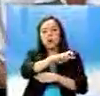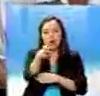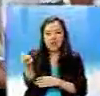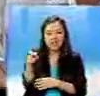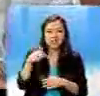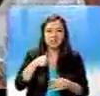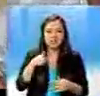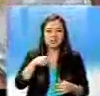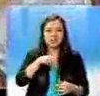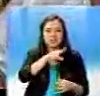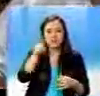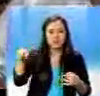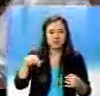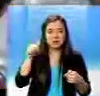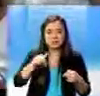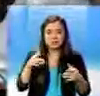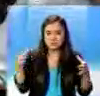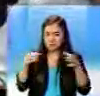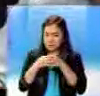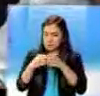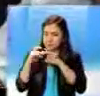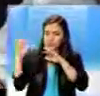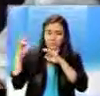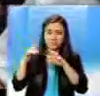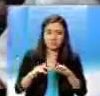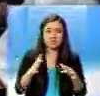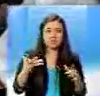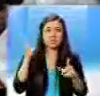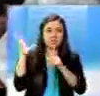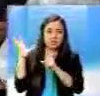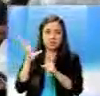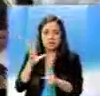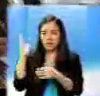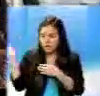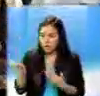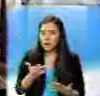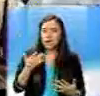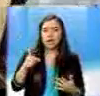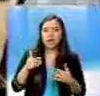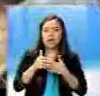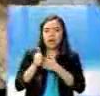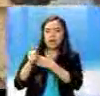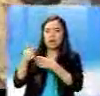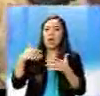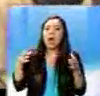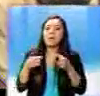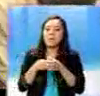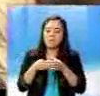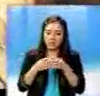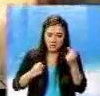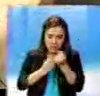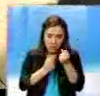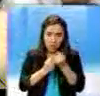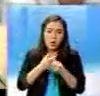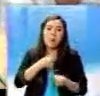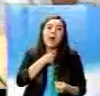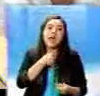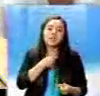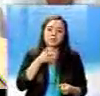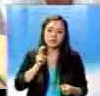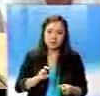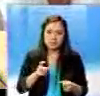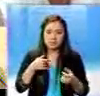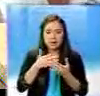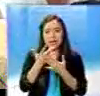No andaban perdidos mucha gente. Y mucha gente se quedaron hasta atrás. Y entonces, los